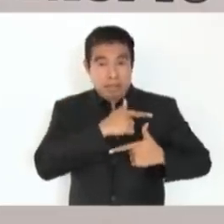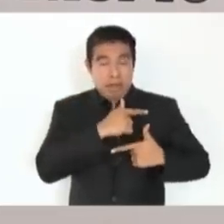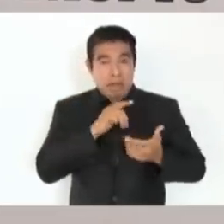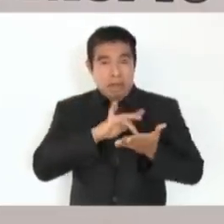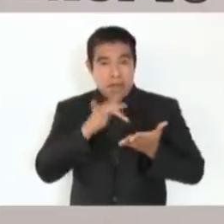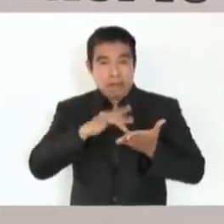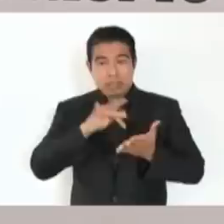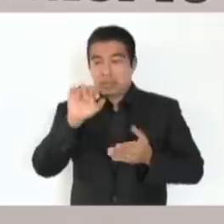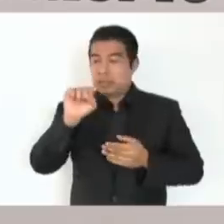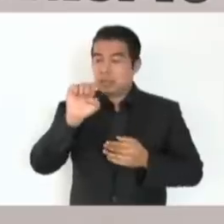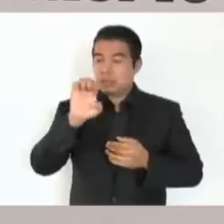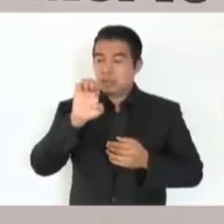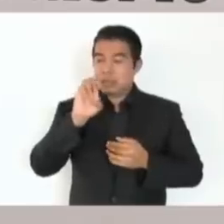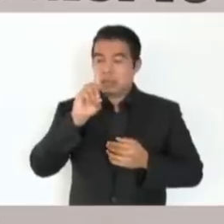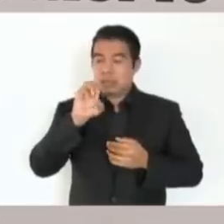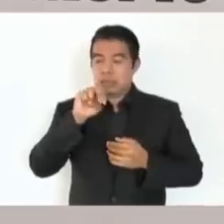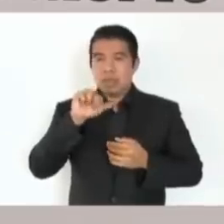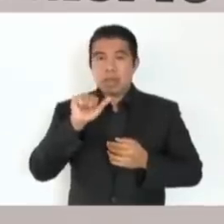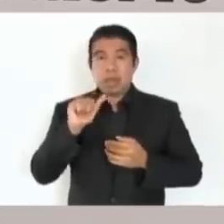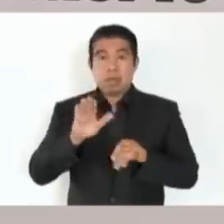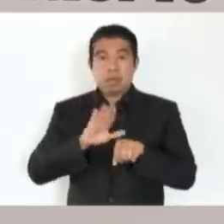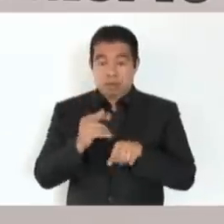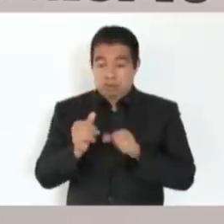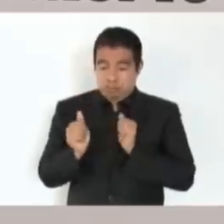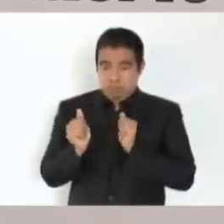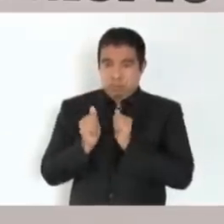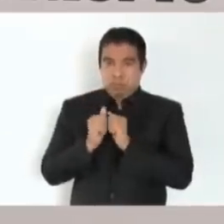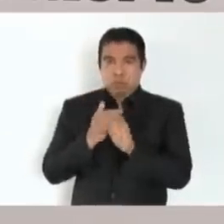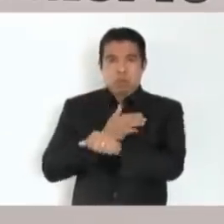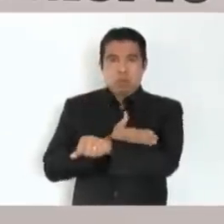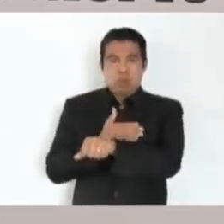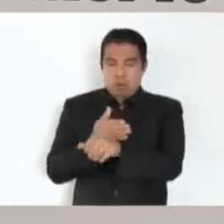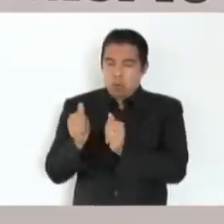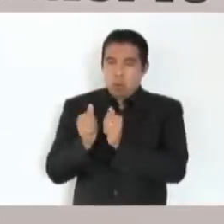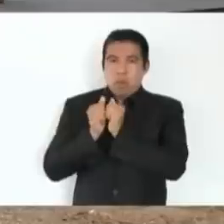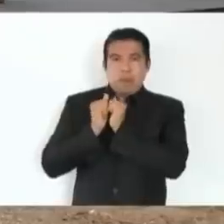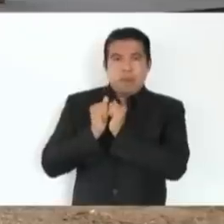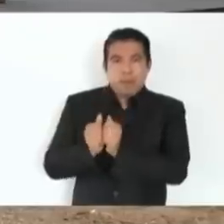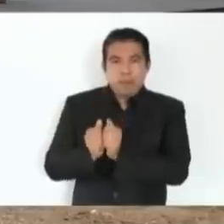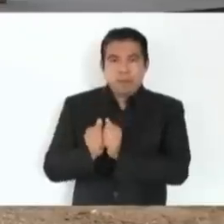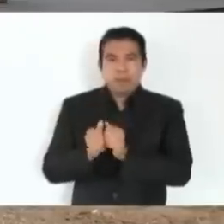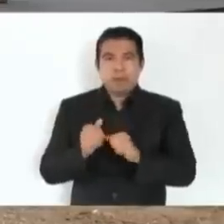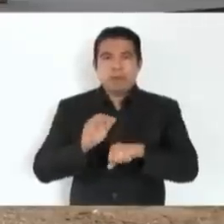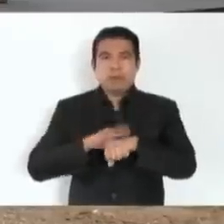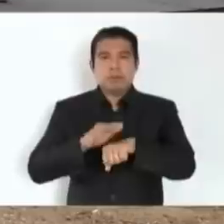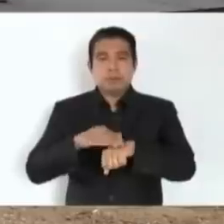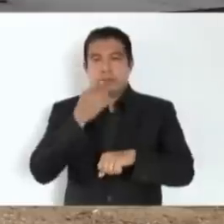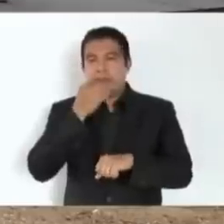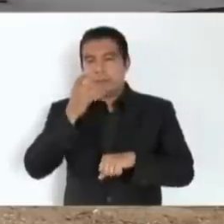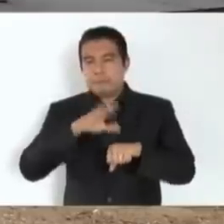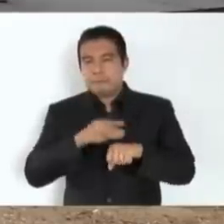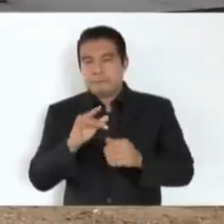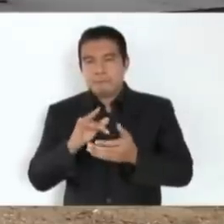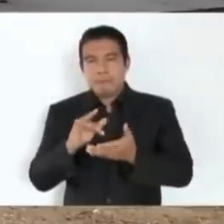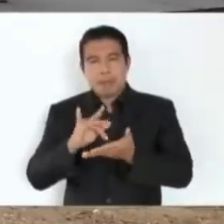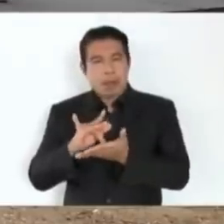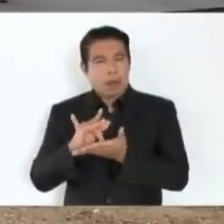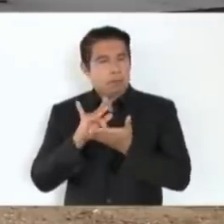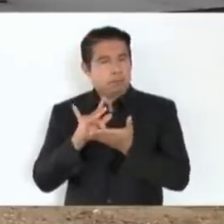Defensa, porque está aquí con nosotros, porque nos han ayudado mucho